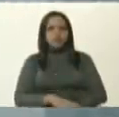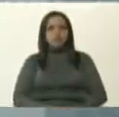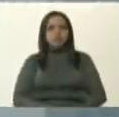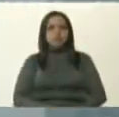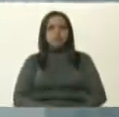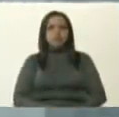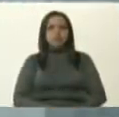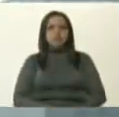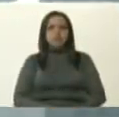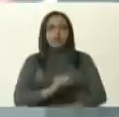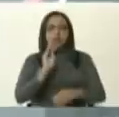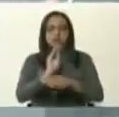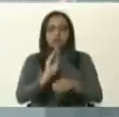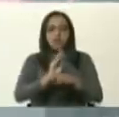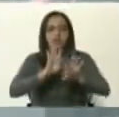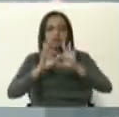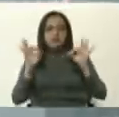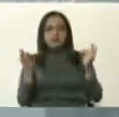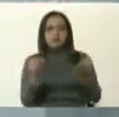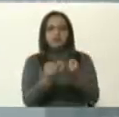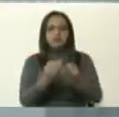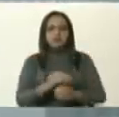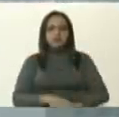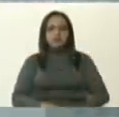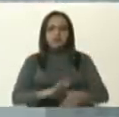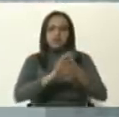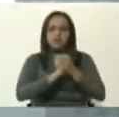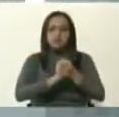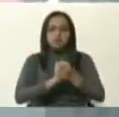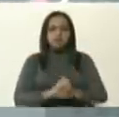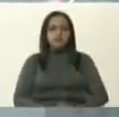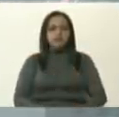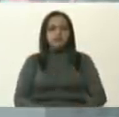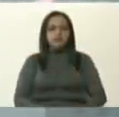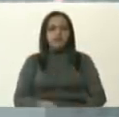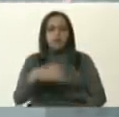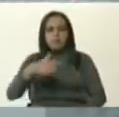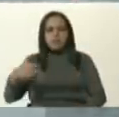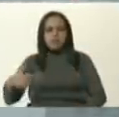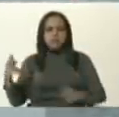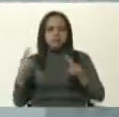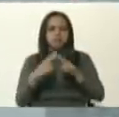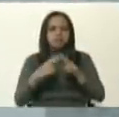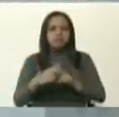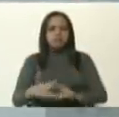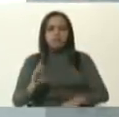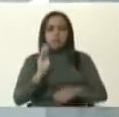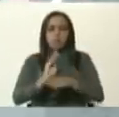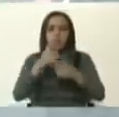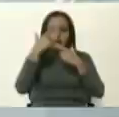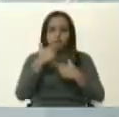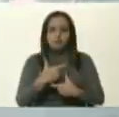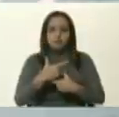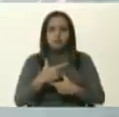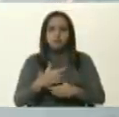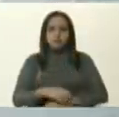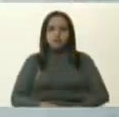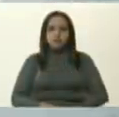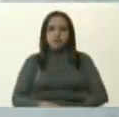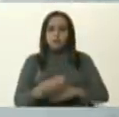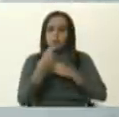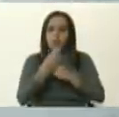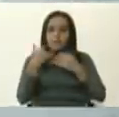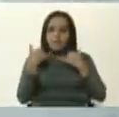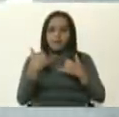proteger al núcleo familiar, a las familias, a los amigos, a los conocidos. Cuidarse uno es cuidar al otro, y